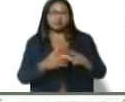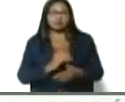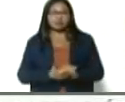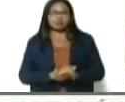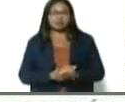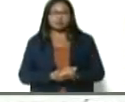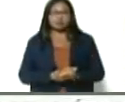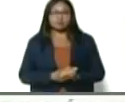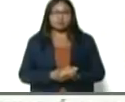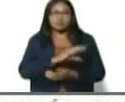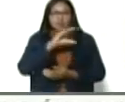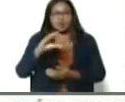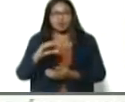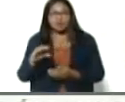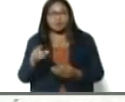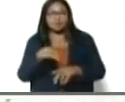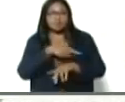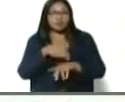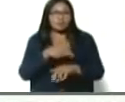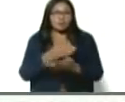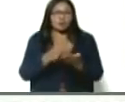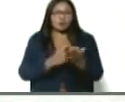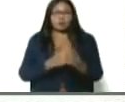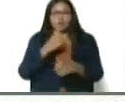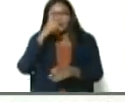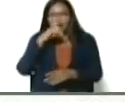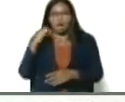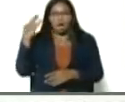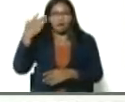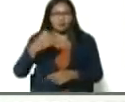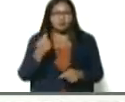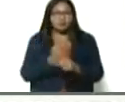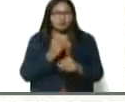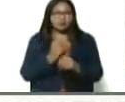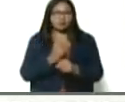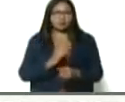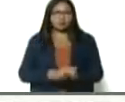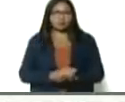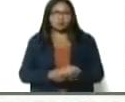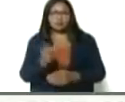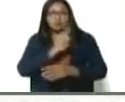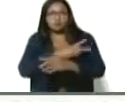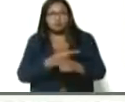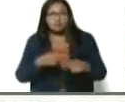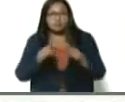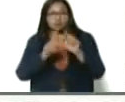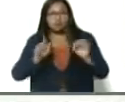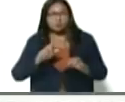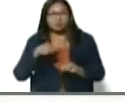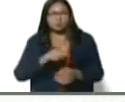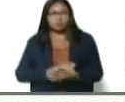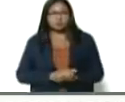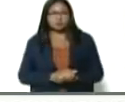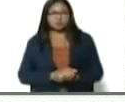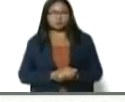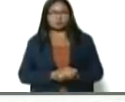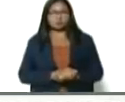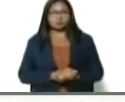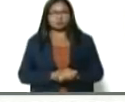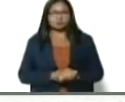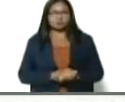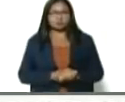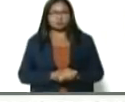Así hemos dedicado tiempo, años de trabajo para fortalecer la genética en uno de los elementos claves de